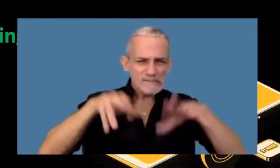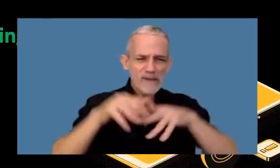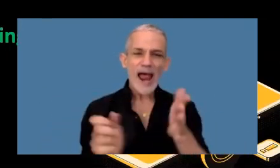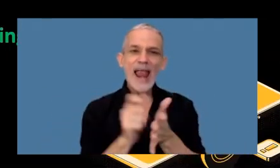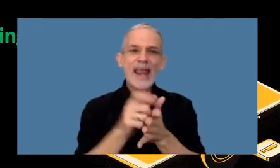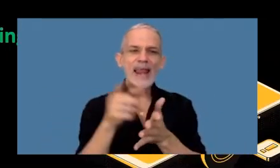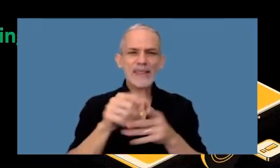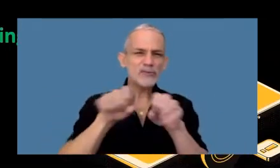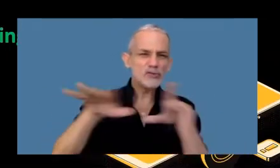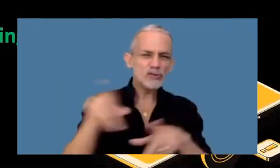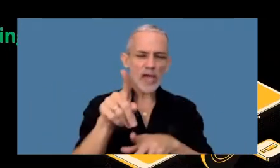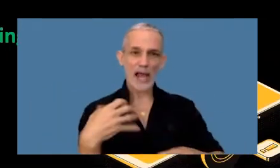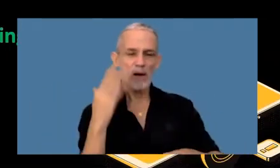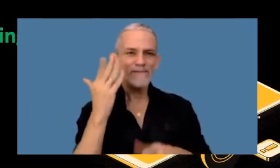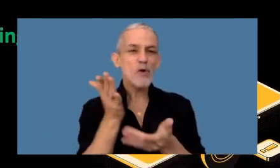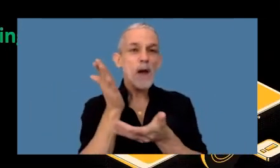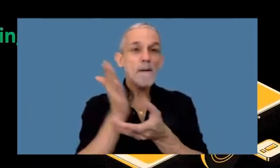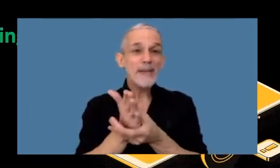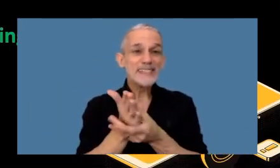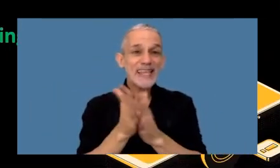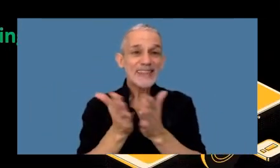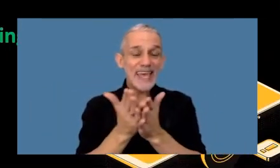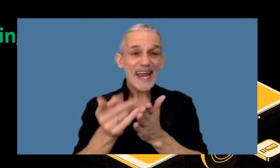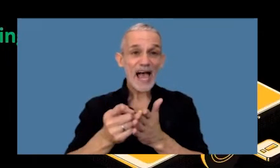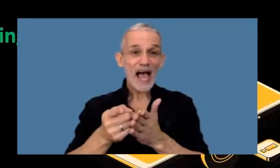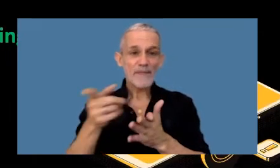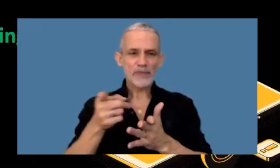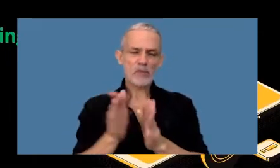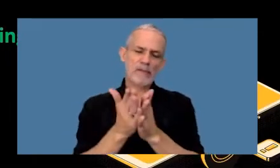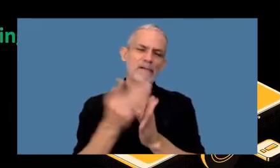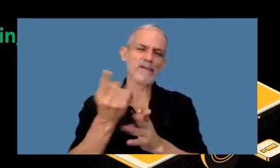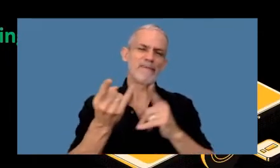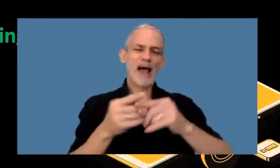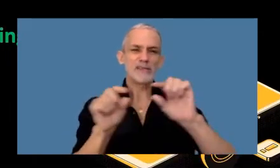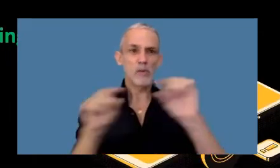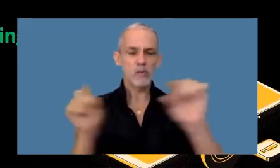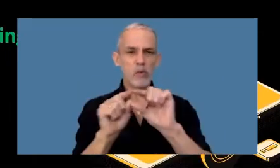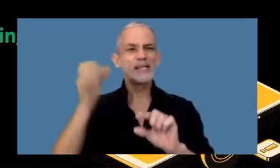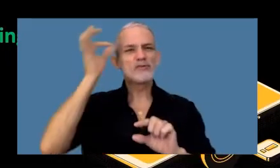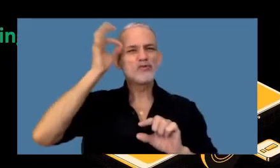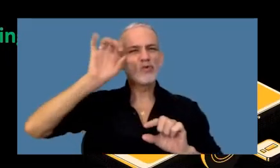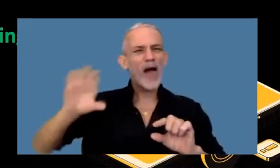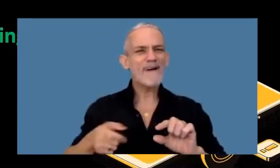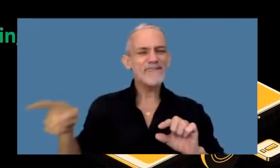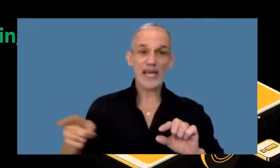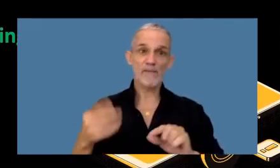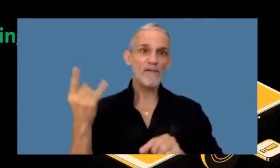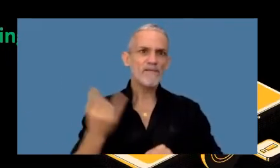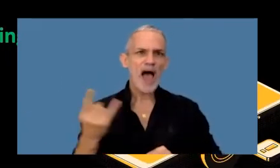y una billetera un trader y billetera cripto en Sudáfrica falso